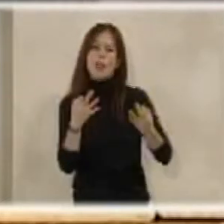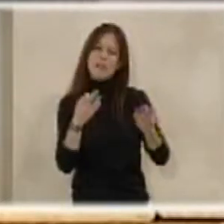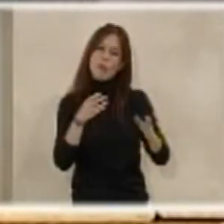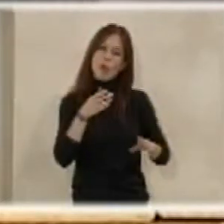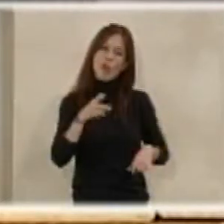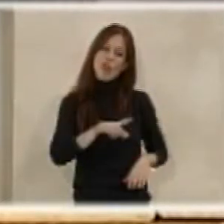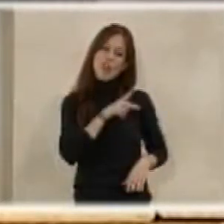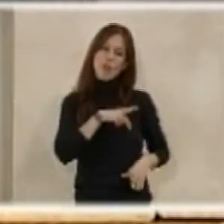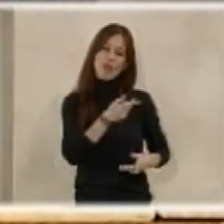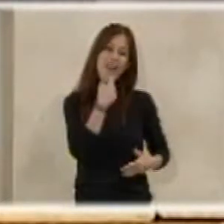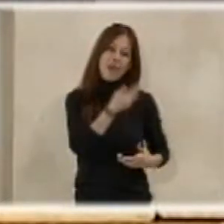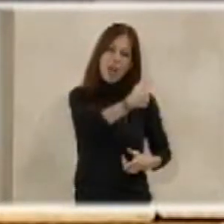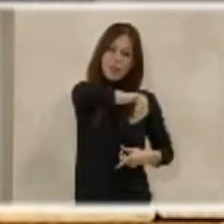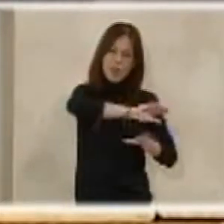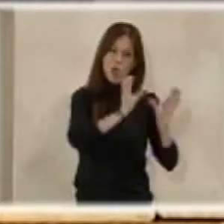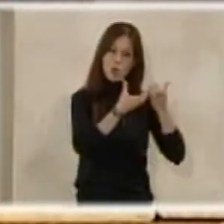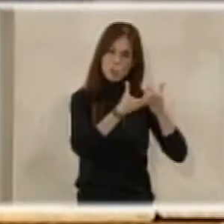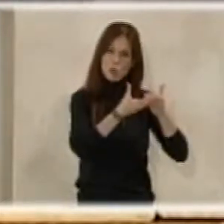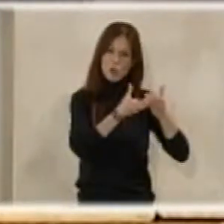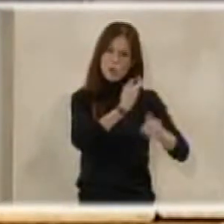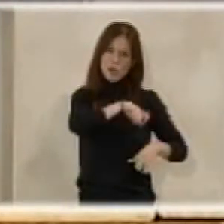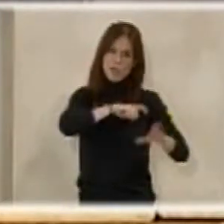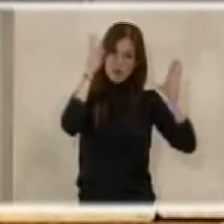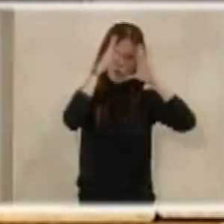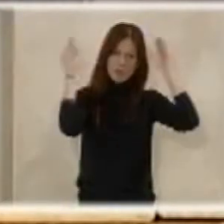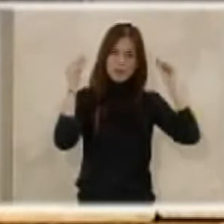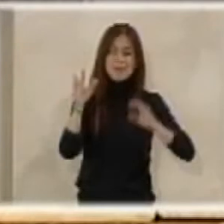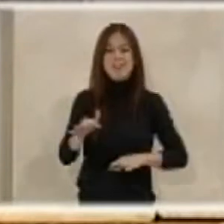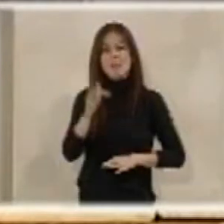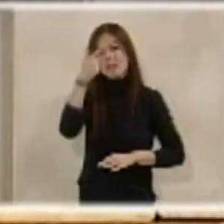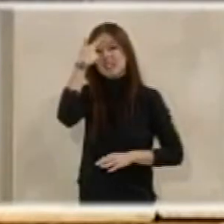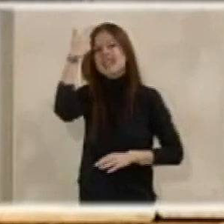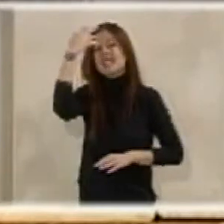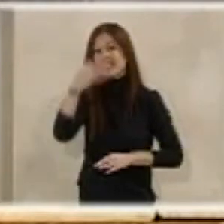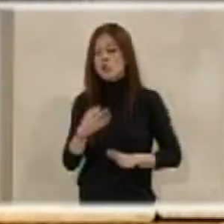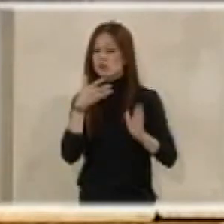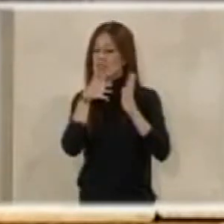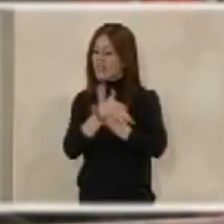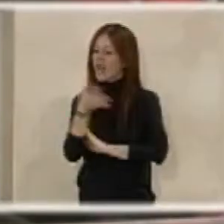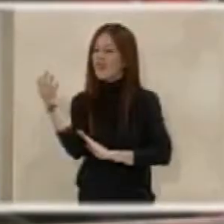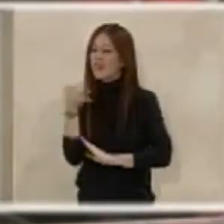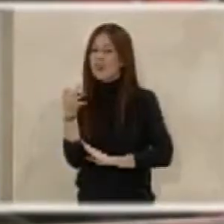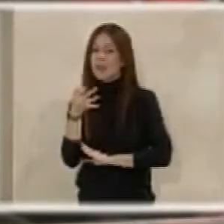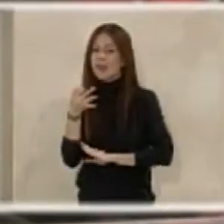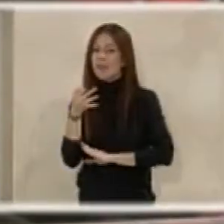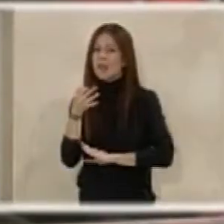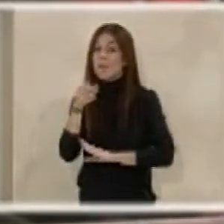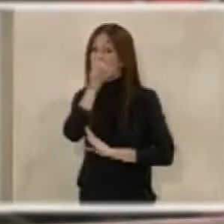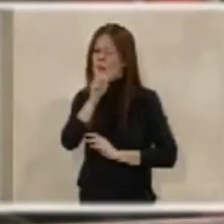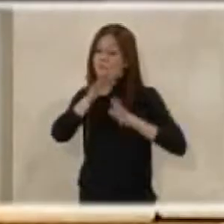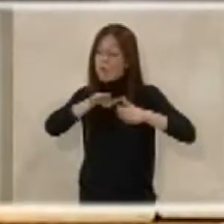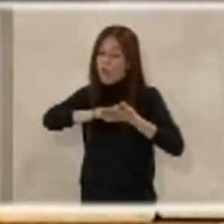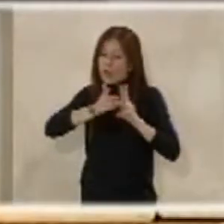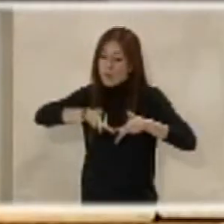deuda de gratitud. Y creo firmemente que además es un deber de todo demócrata